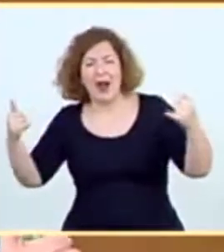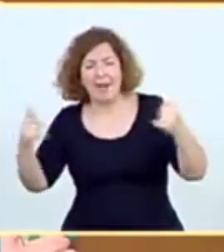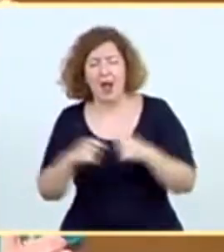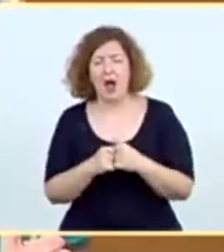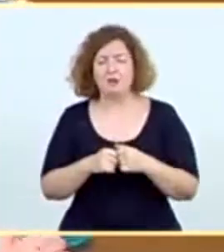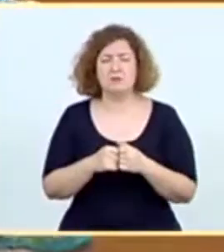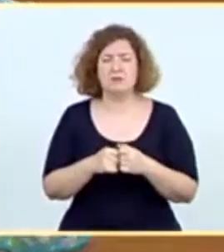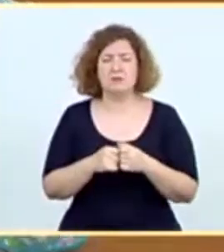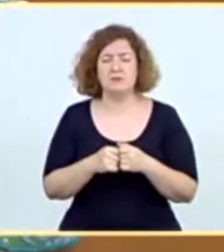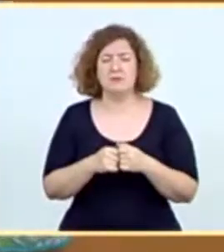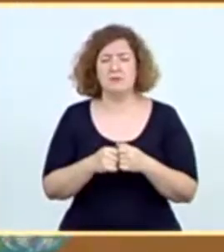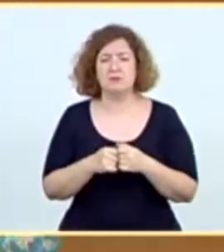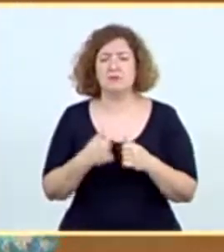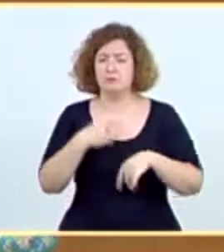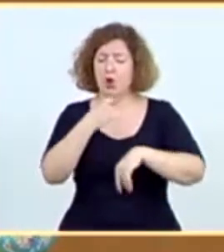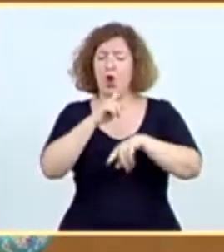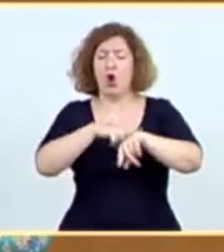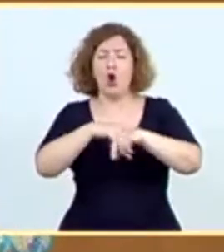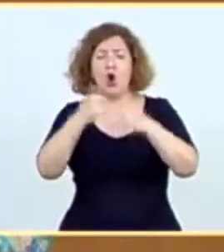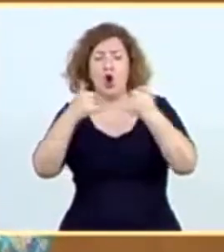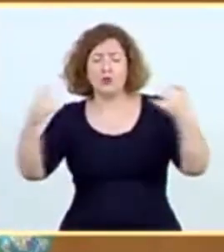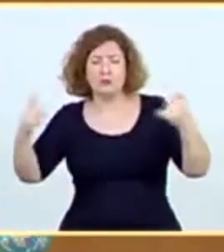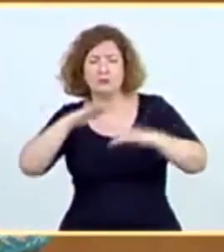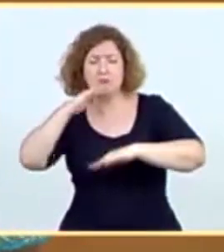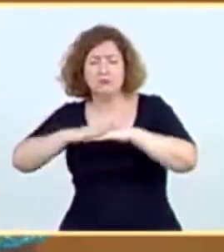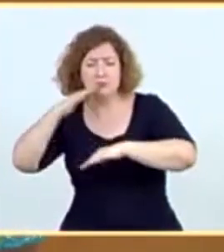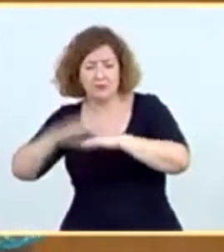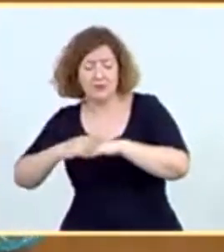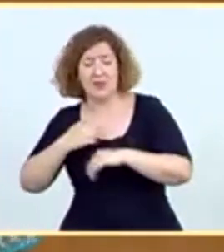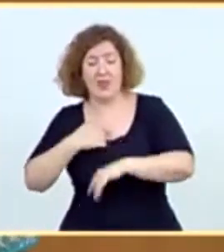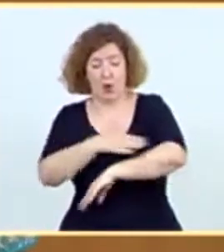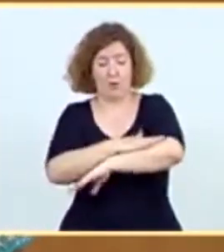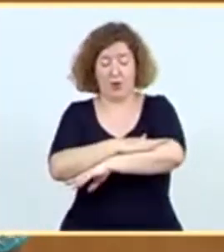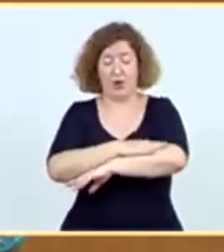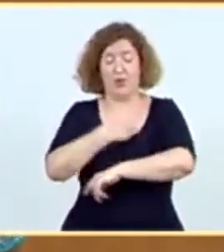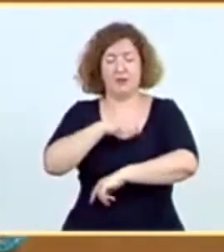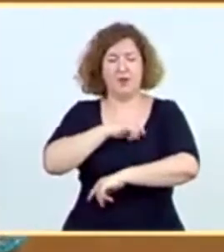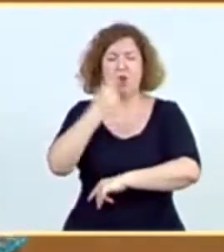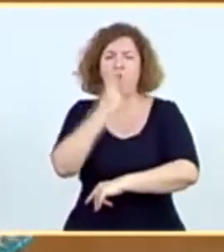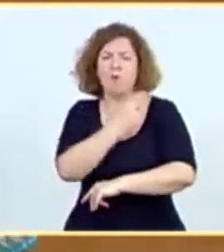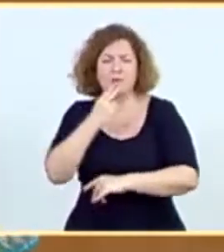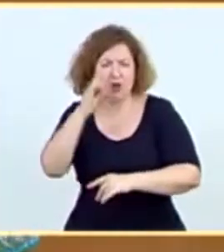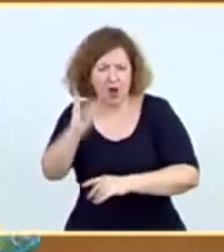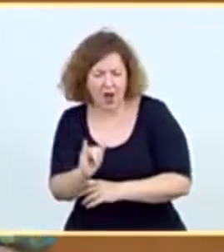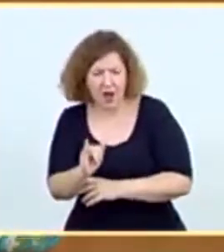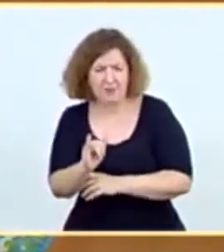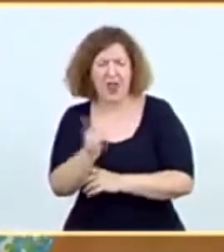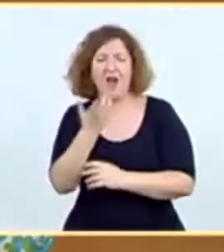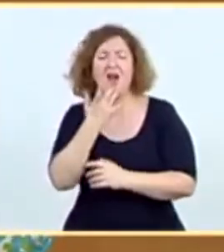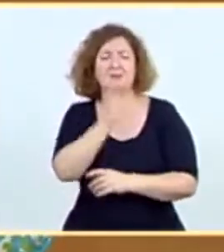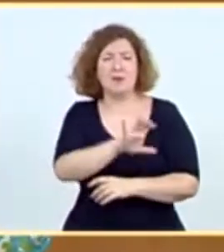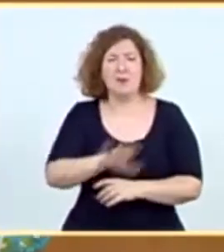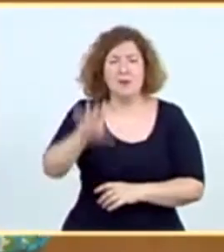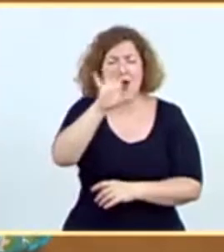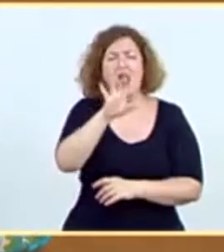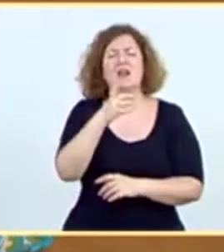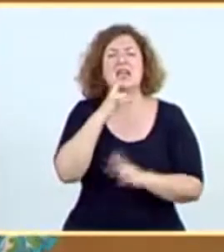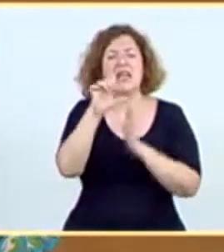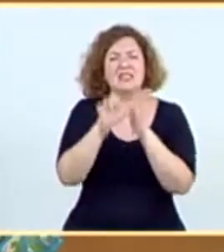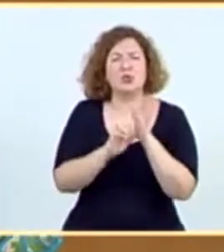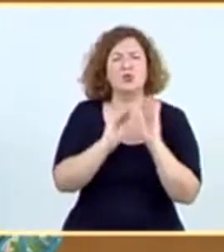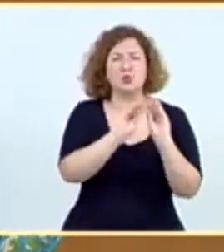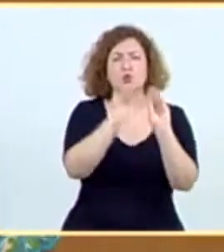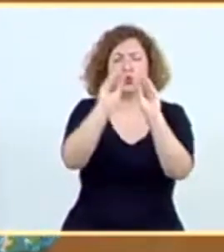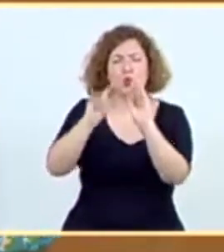cronograma y desde luego un compromiso del gobierno de España con el desarrollo estatutario de todos y cada uno de los territorios de este país, porque estamos